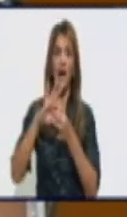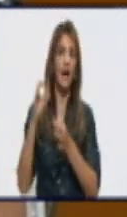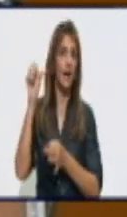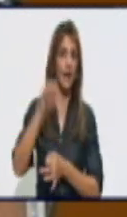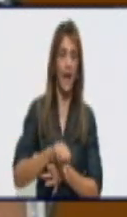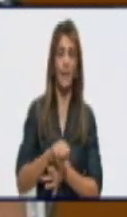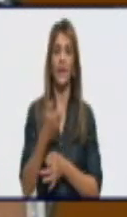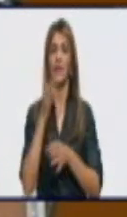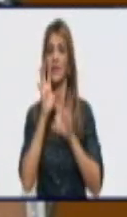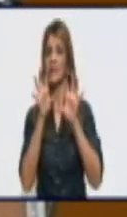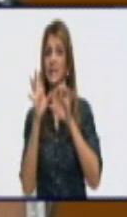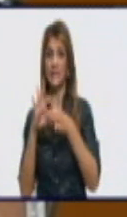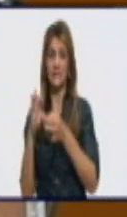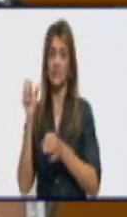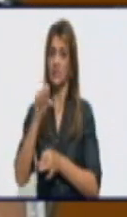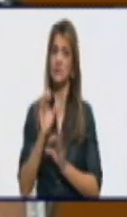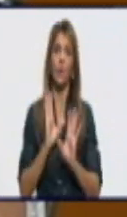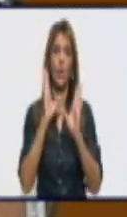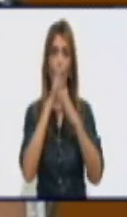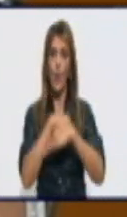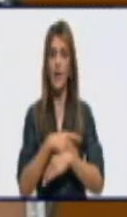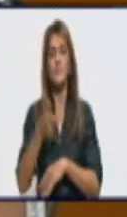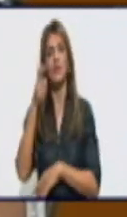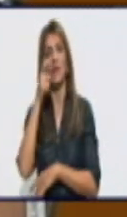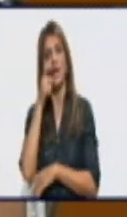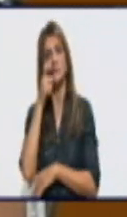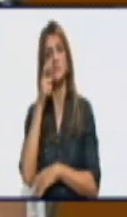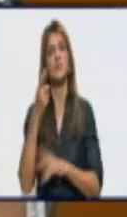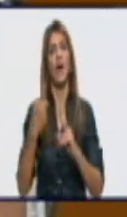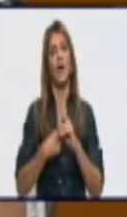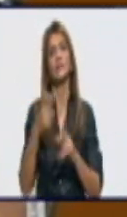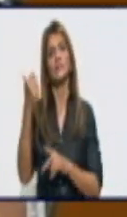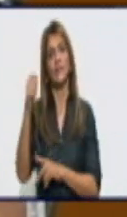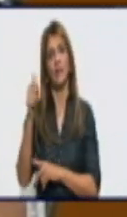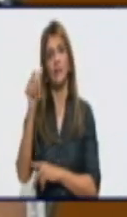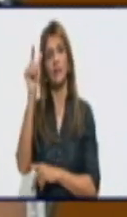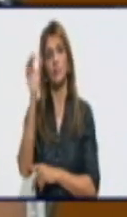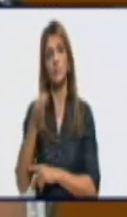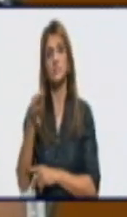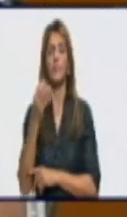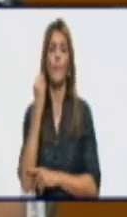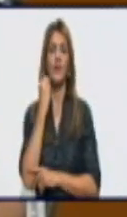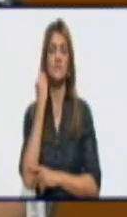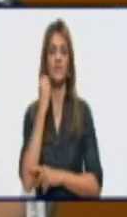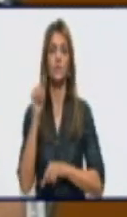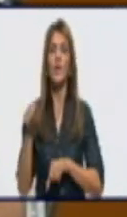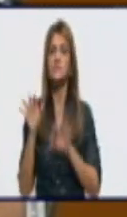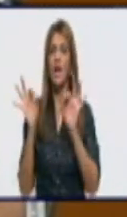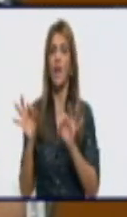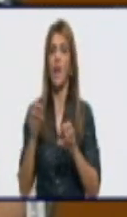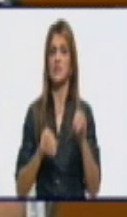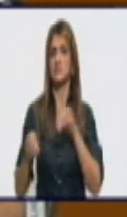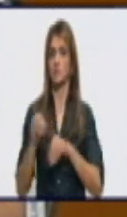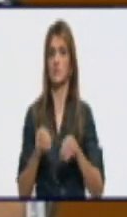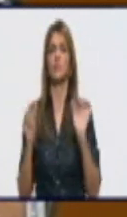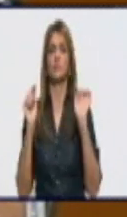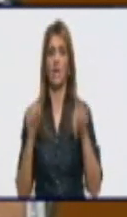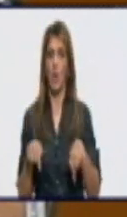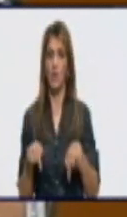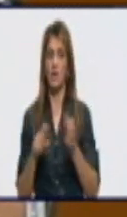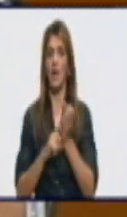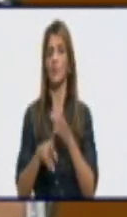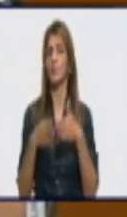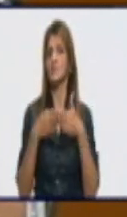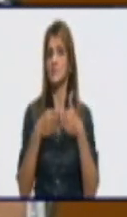en vigilancia intensiva tenemos 10 pacientes en Manzanillo. Esa es la situación hoy epidemiológica que tiene la provincia. Como ven,